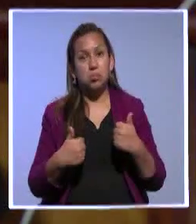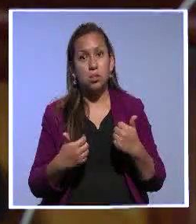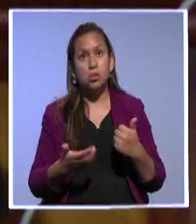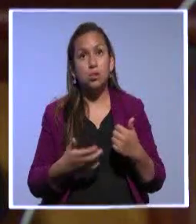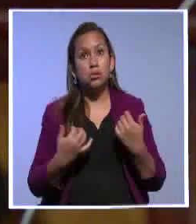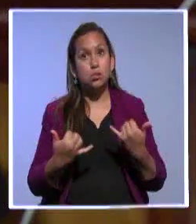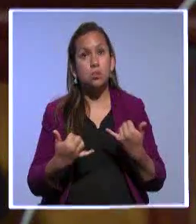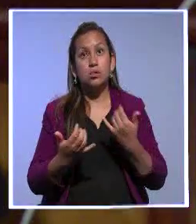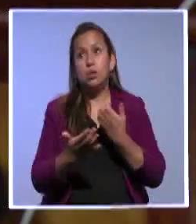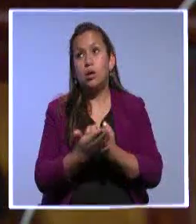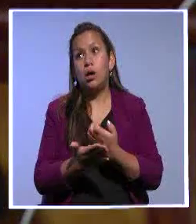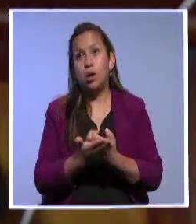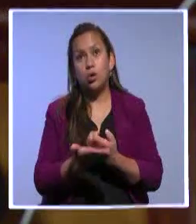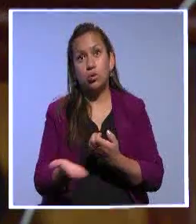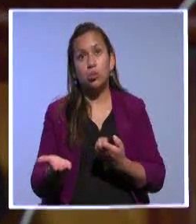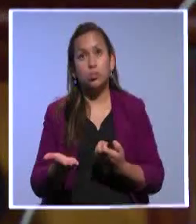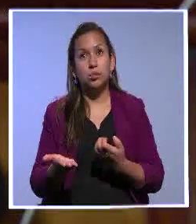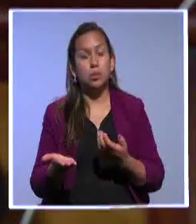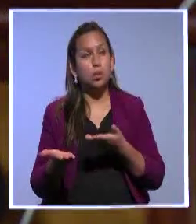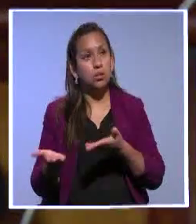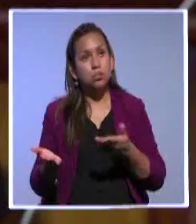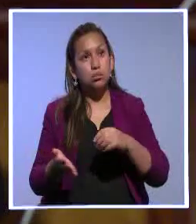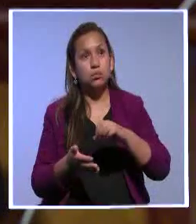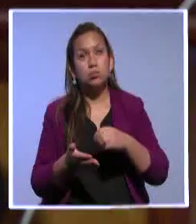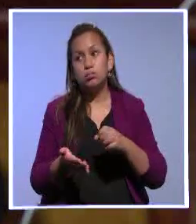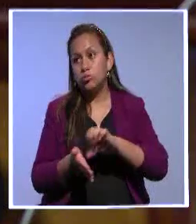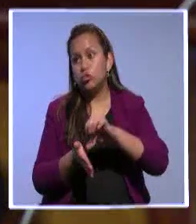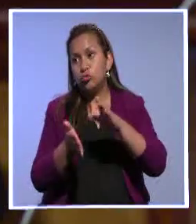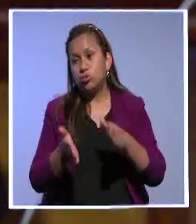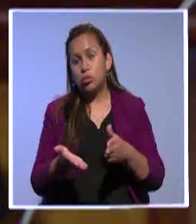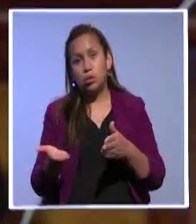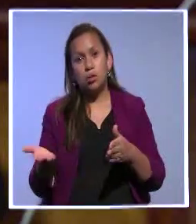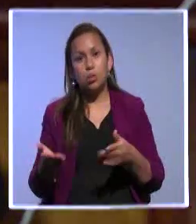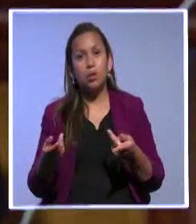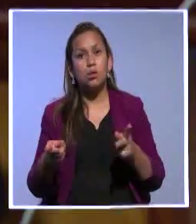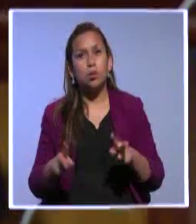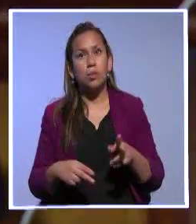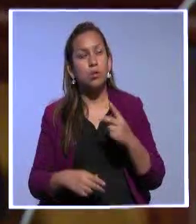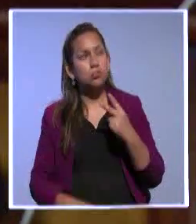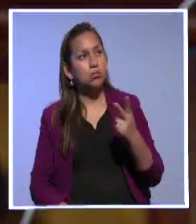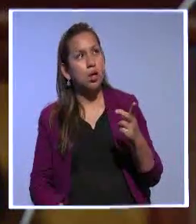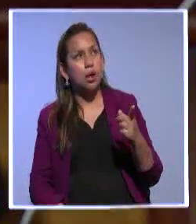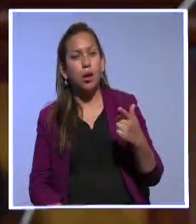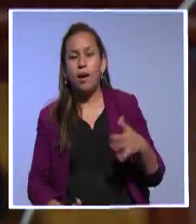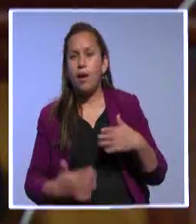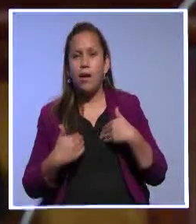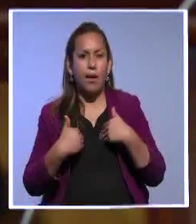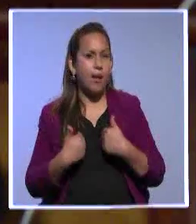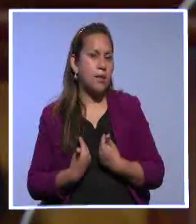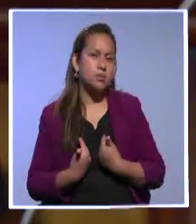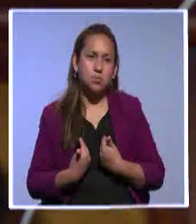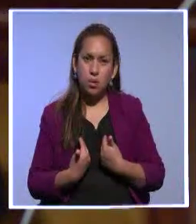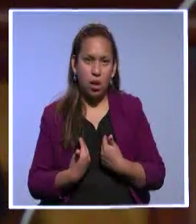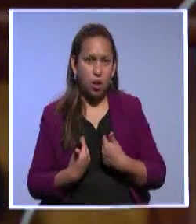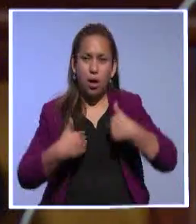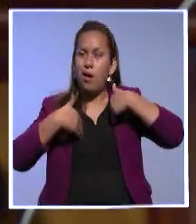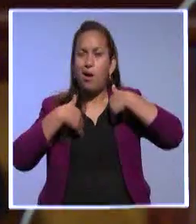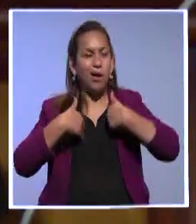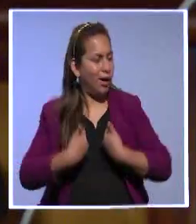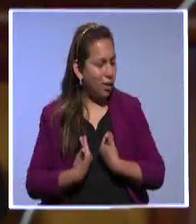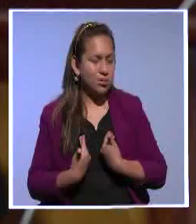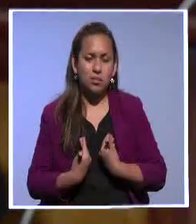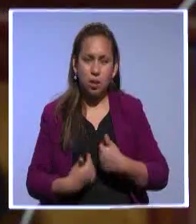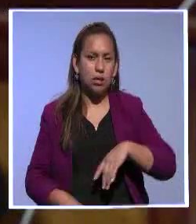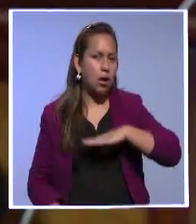económicas que vivimos cada día los ciudadanos, evidentemente hay un desgaste político. Y ese desgaste político, la única forma que los ciudadanos